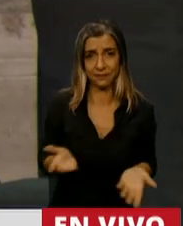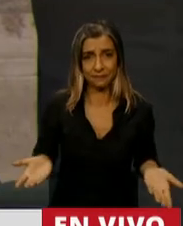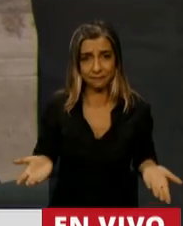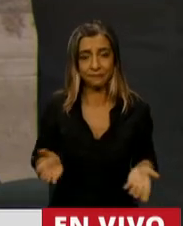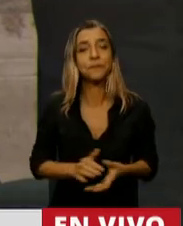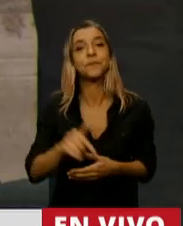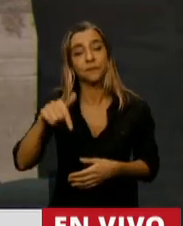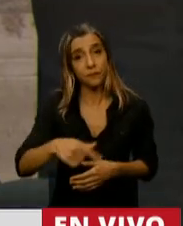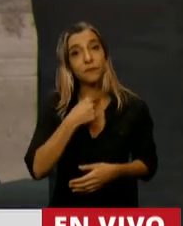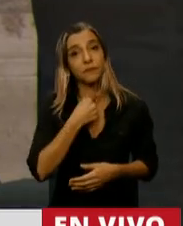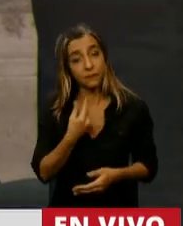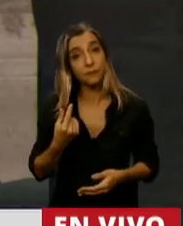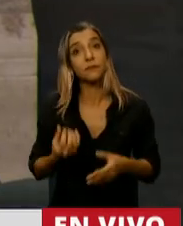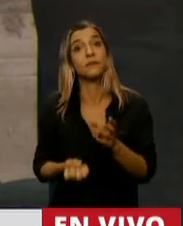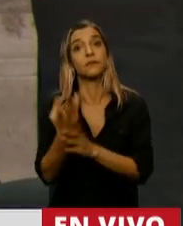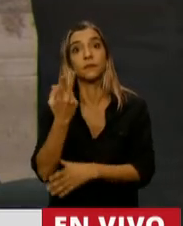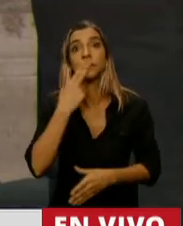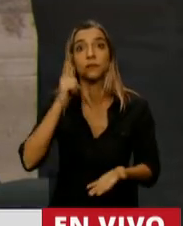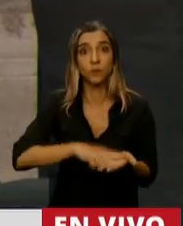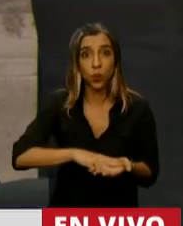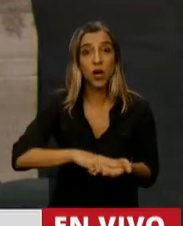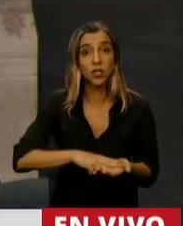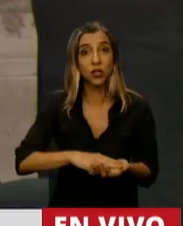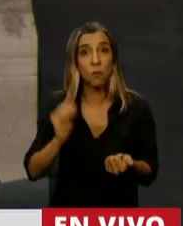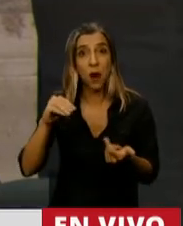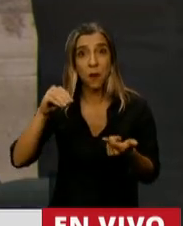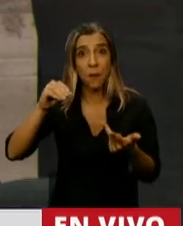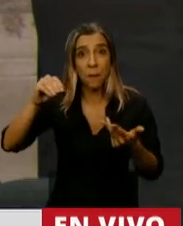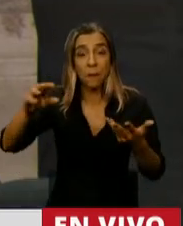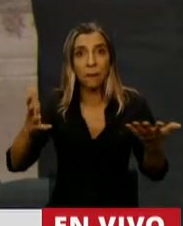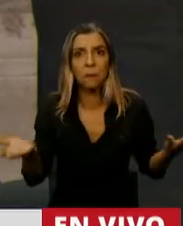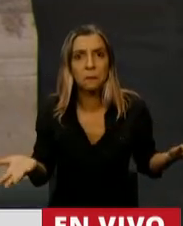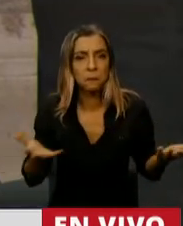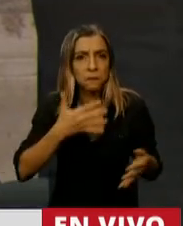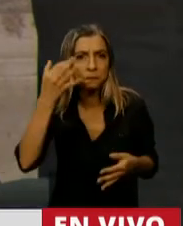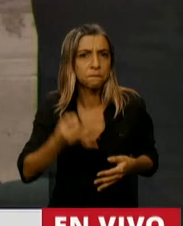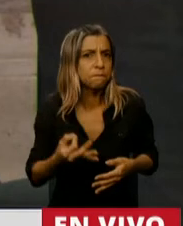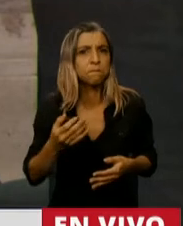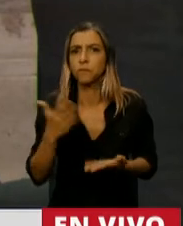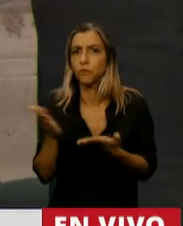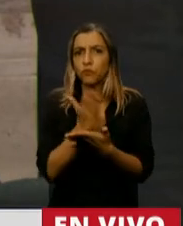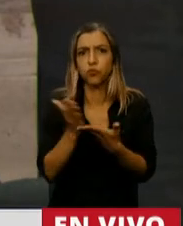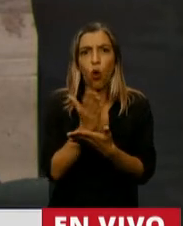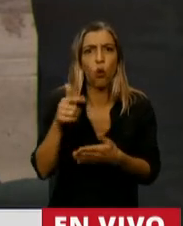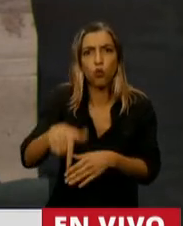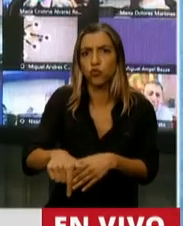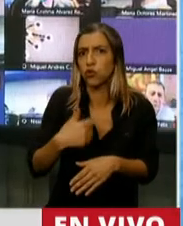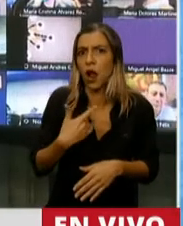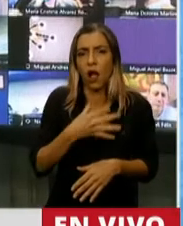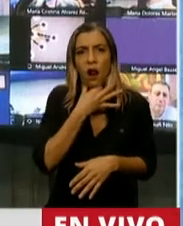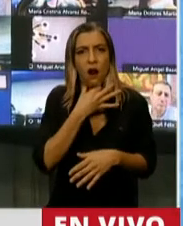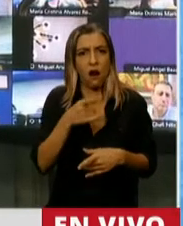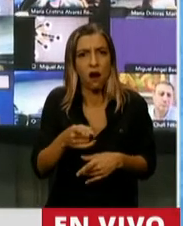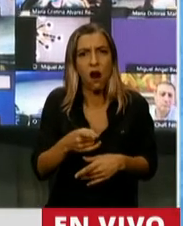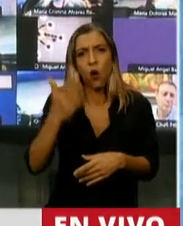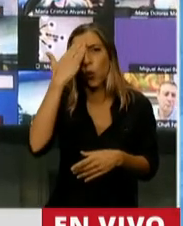pretende crear aún más impuestos. Pero en realidad lo que se está asfixiando es la matiz productiva de la Argentina. Es la cultura del